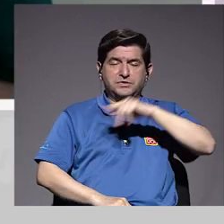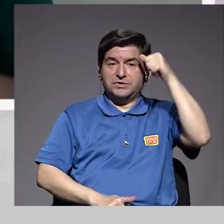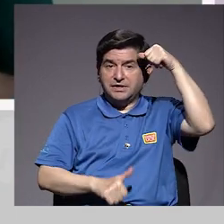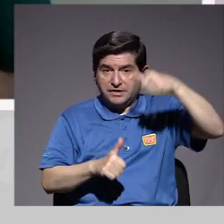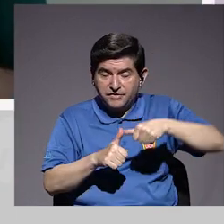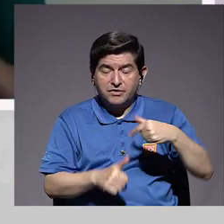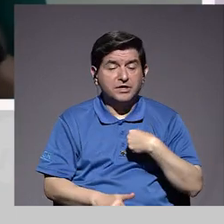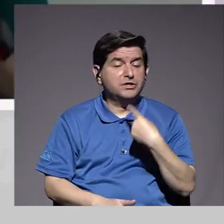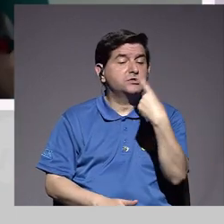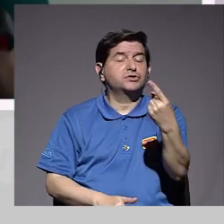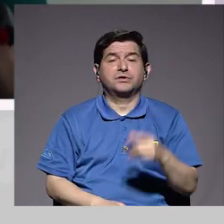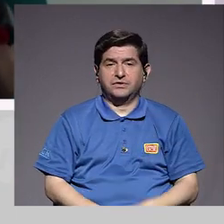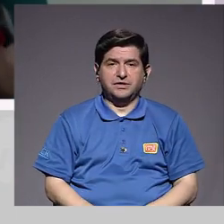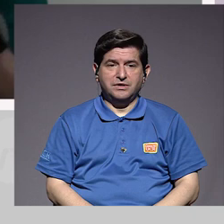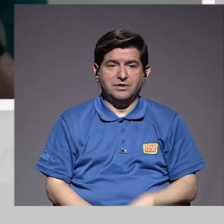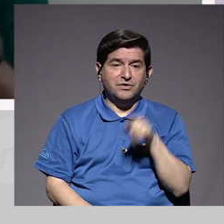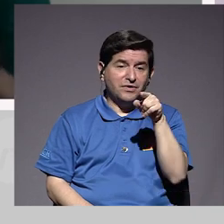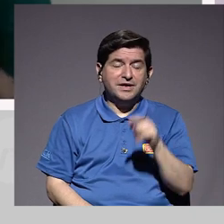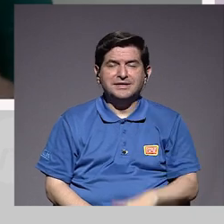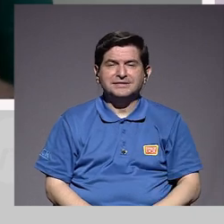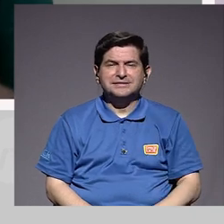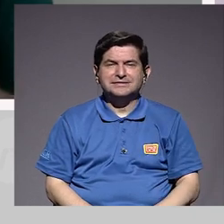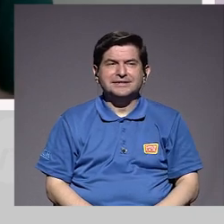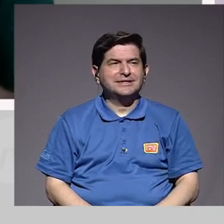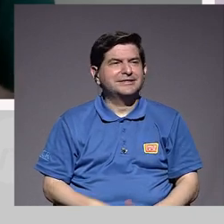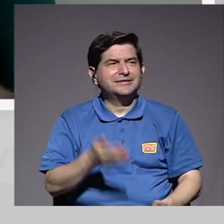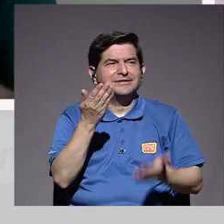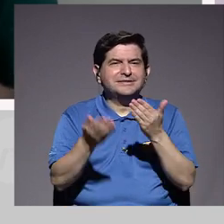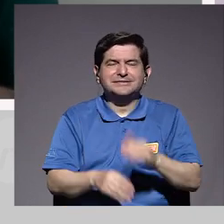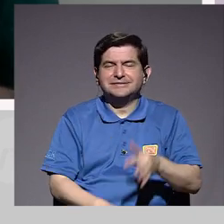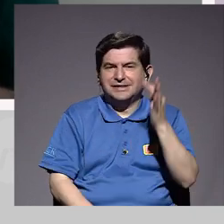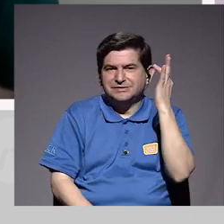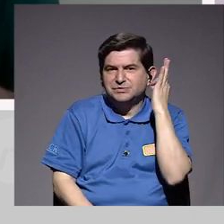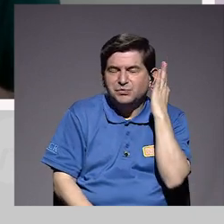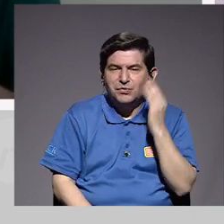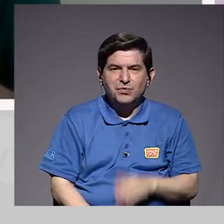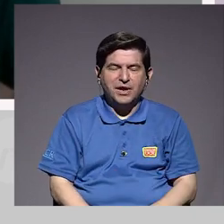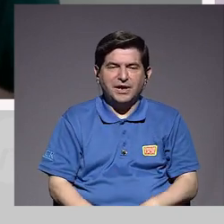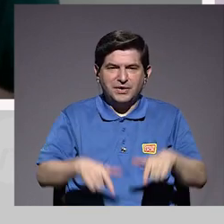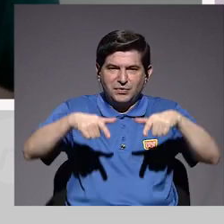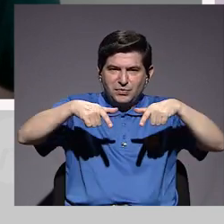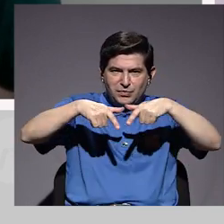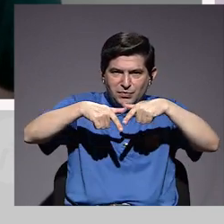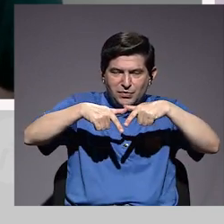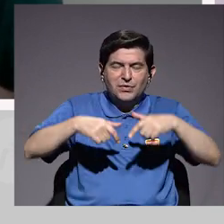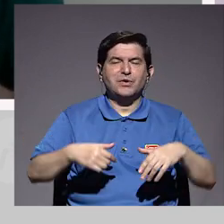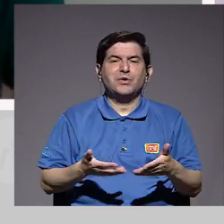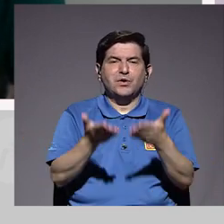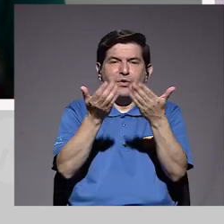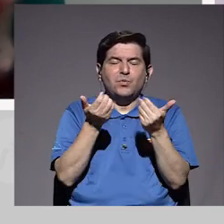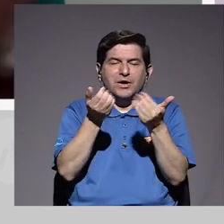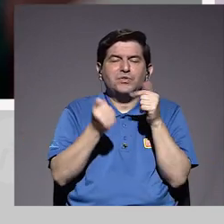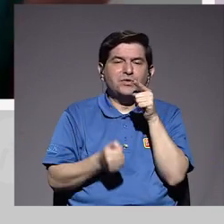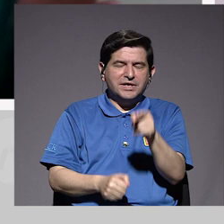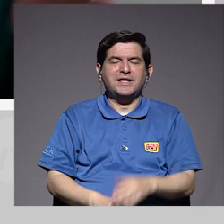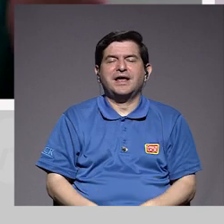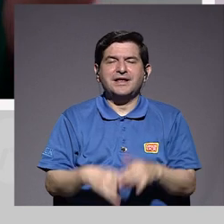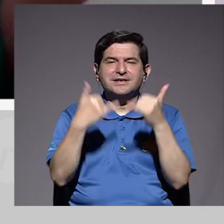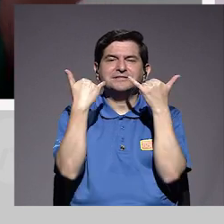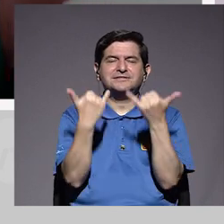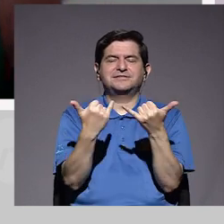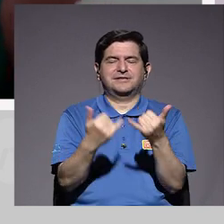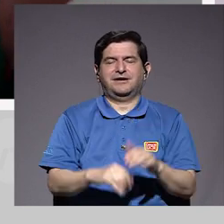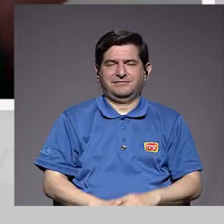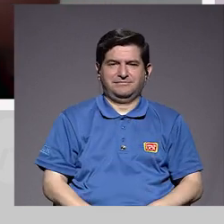Tenemos que recordar, o yo siempre digo, ¿verdad? esa entrada de la mujer a través de la vagina es cuando ella quiera florecer,